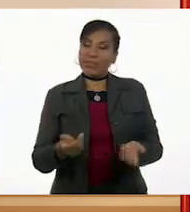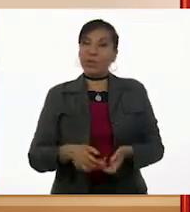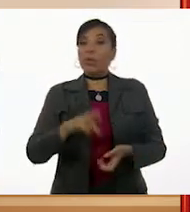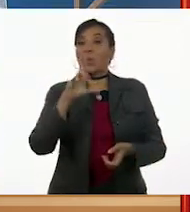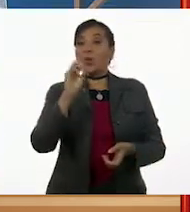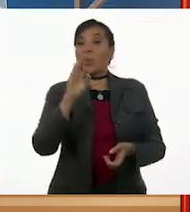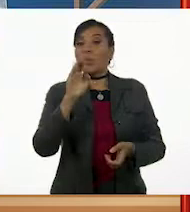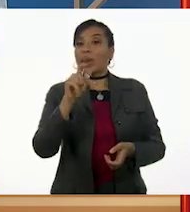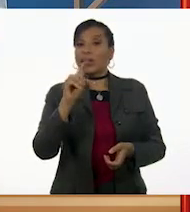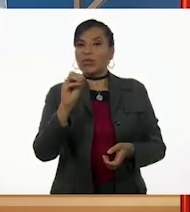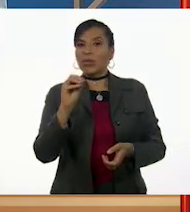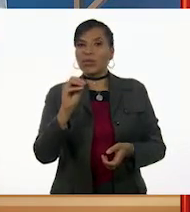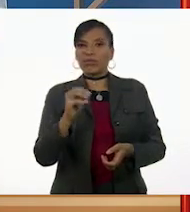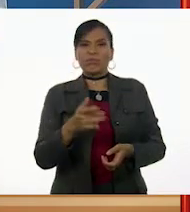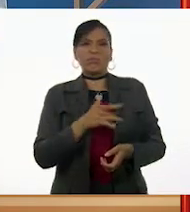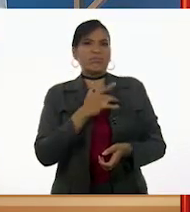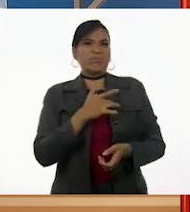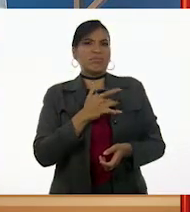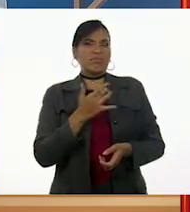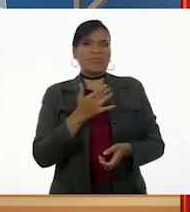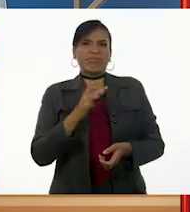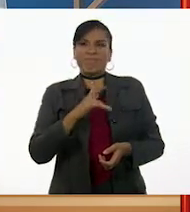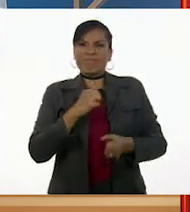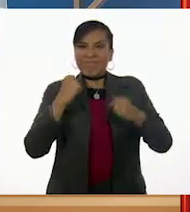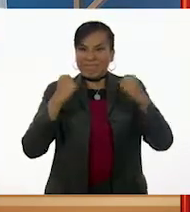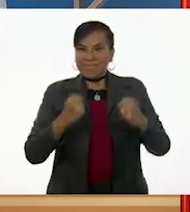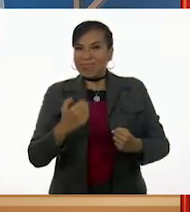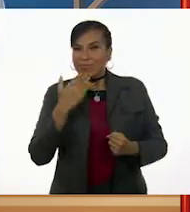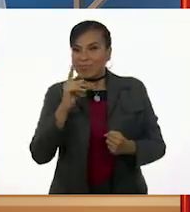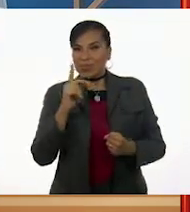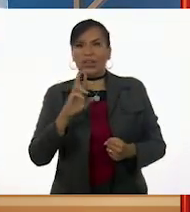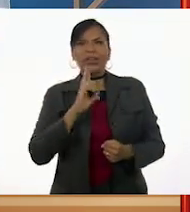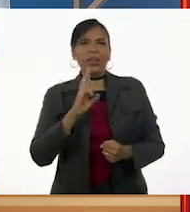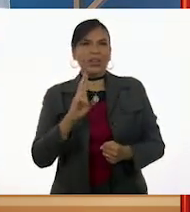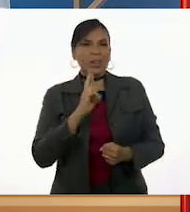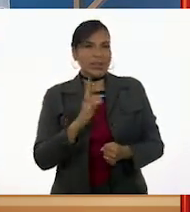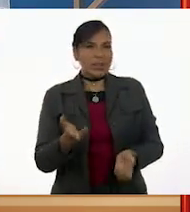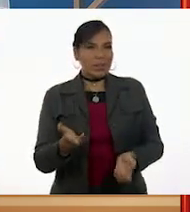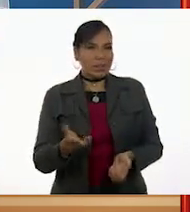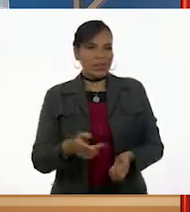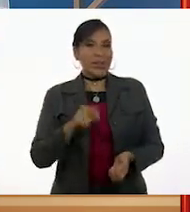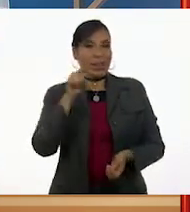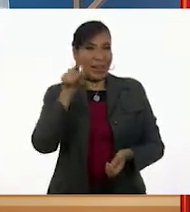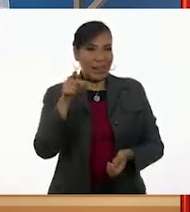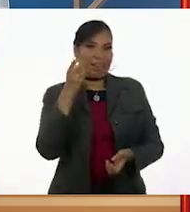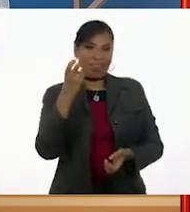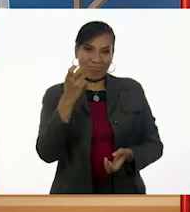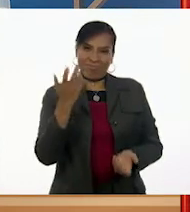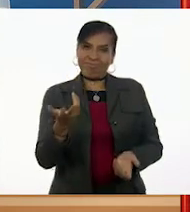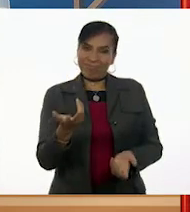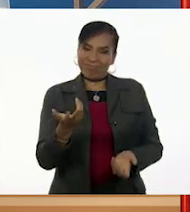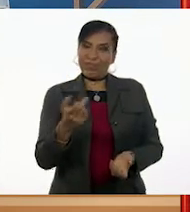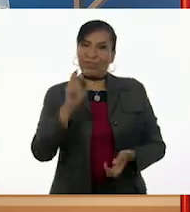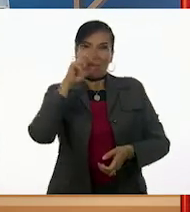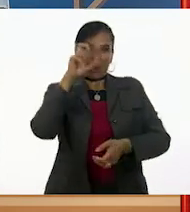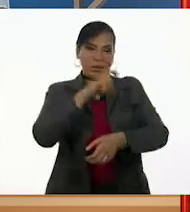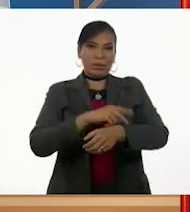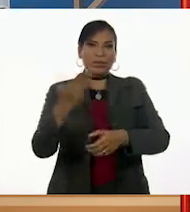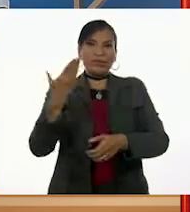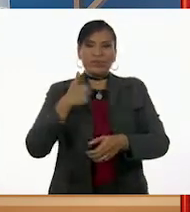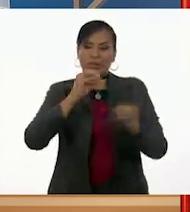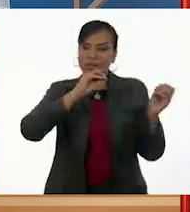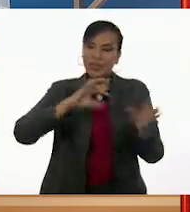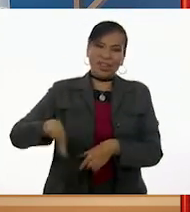Roberto no se siente totalmente convencido y le responde. Allí está el punto, Lolo. Me piden que